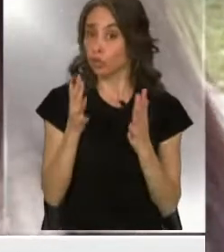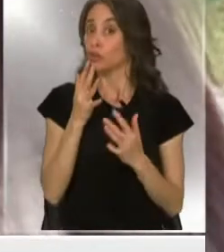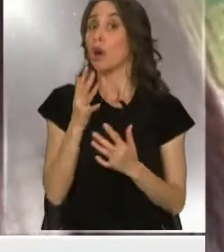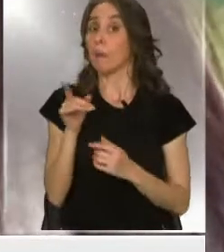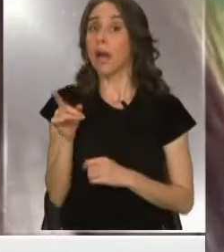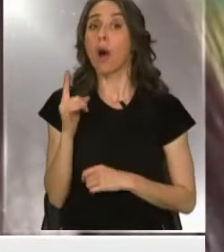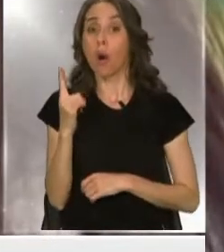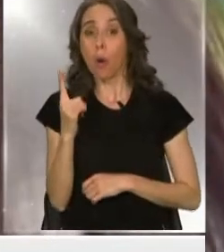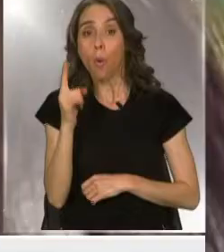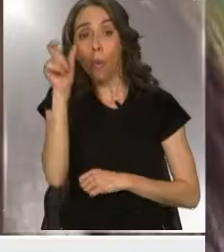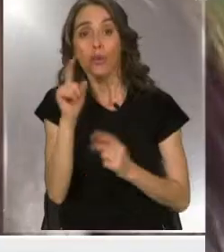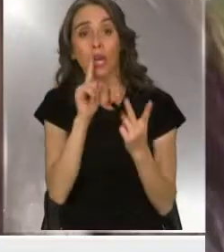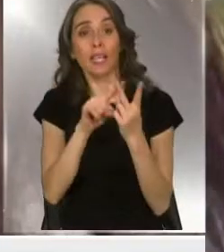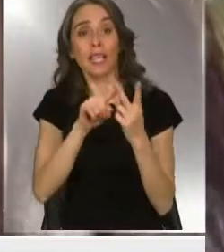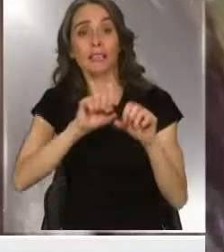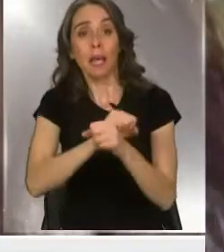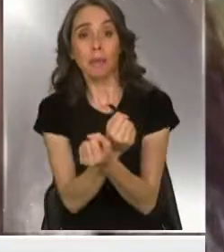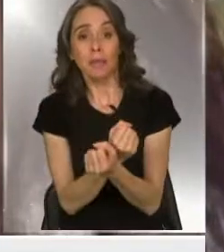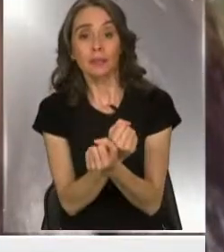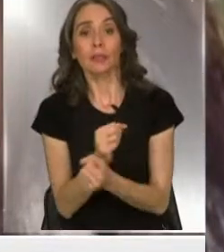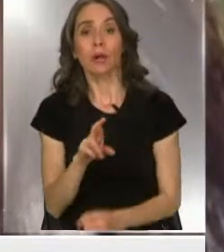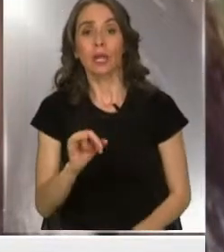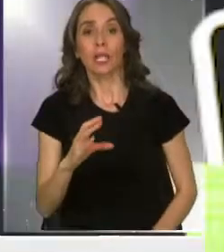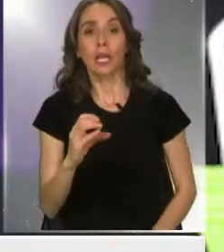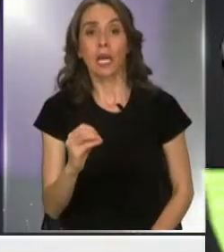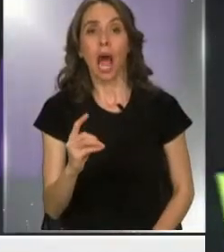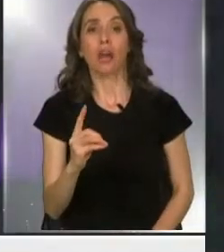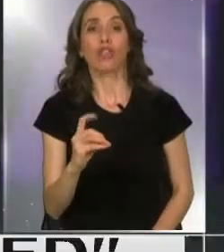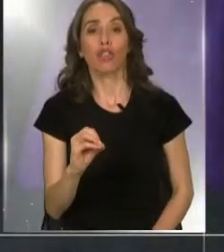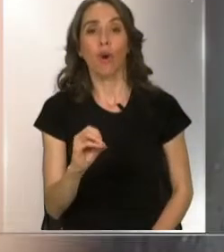uno de ellos es Ricardo Vallejos.